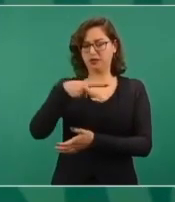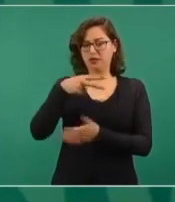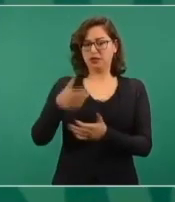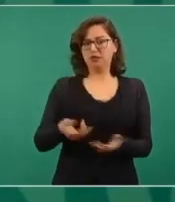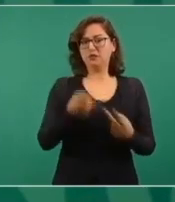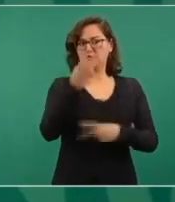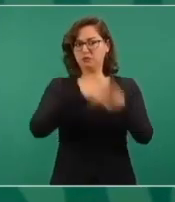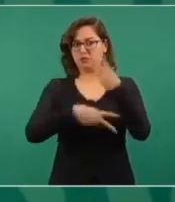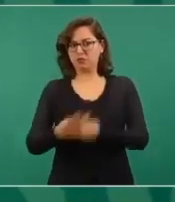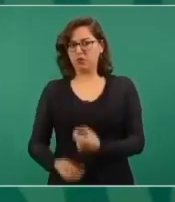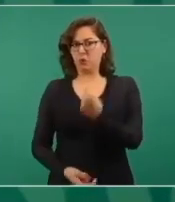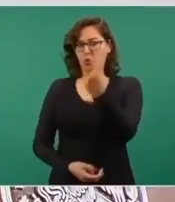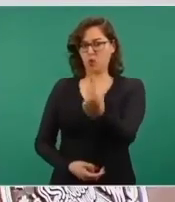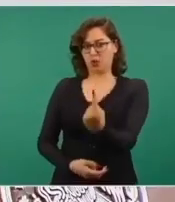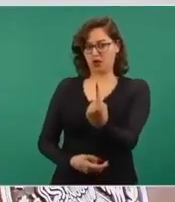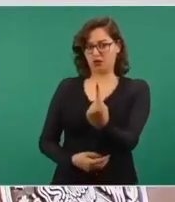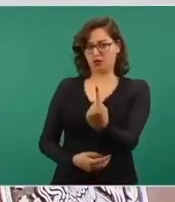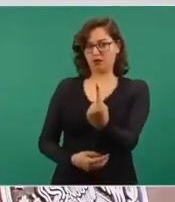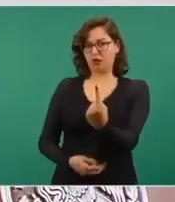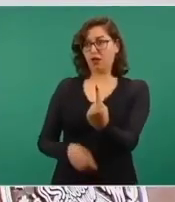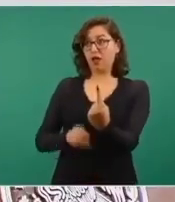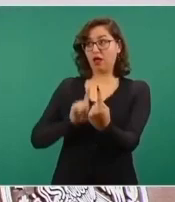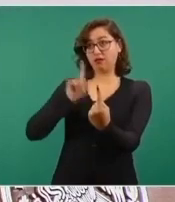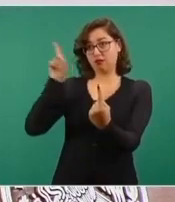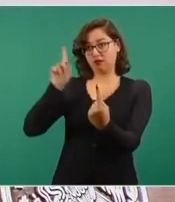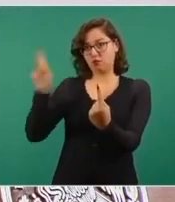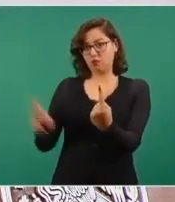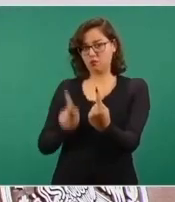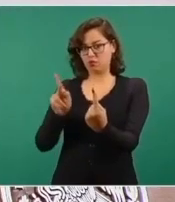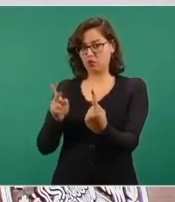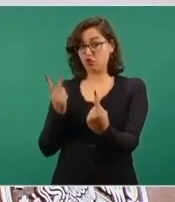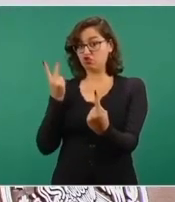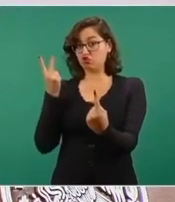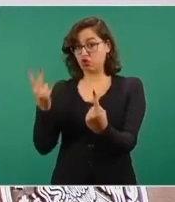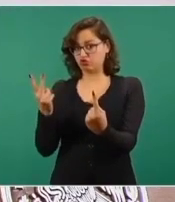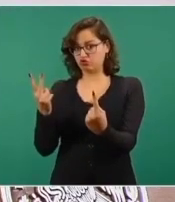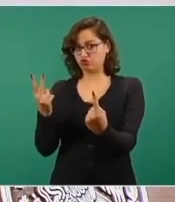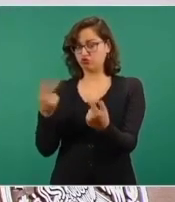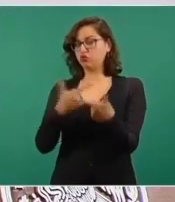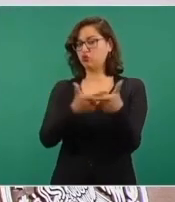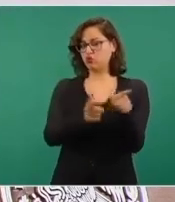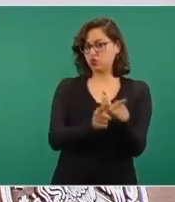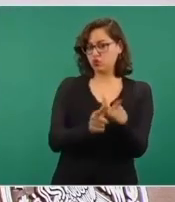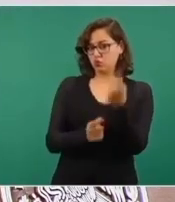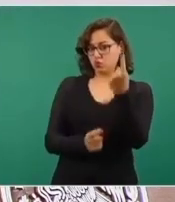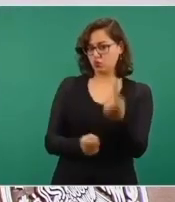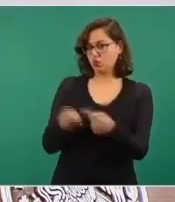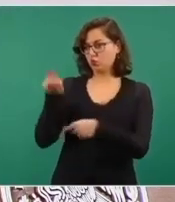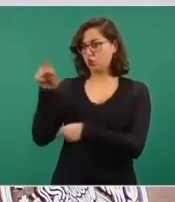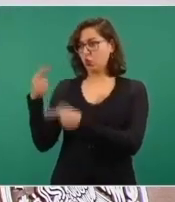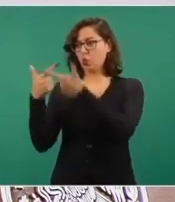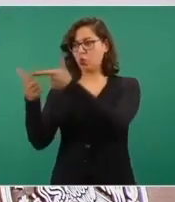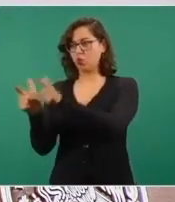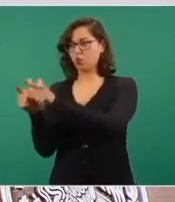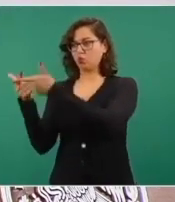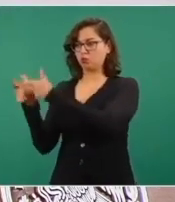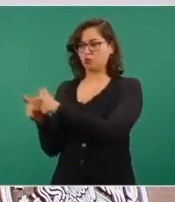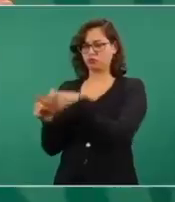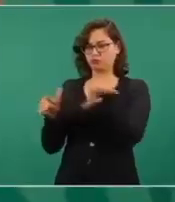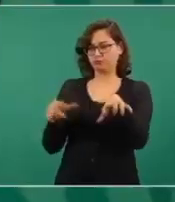hay dos organizaciones más. Entonces, no se trata